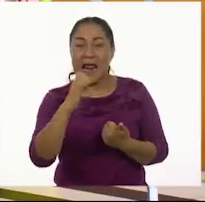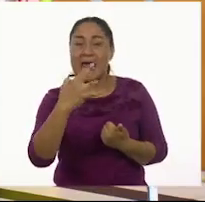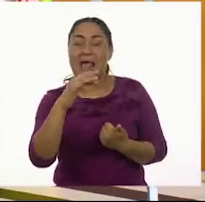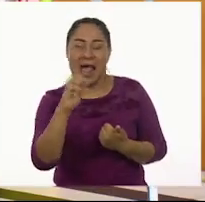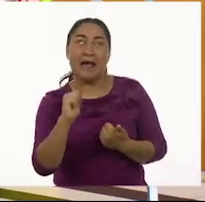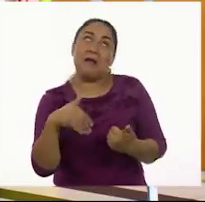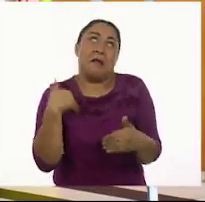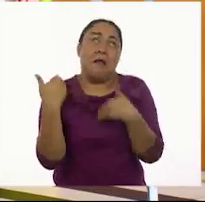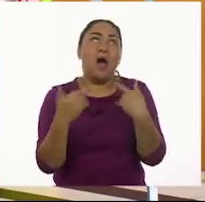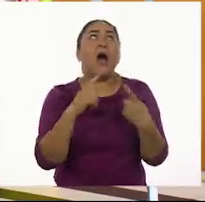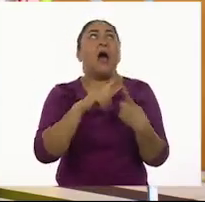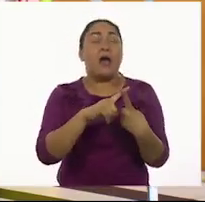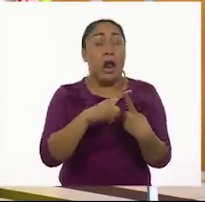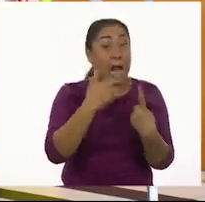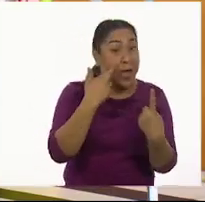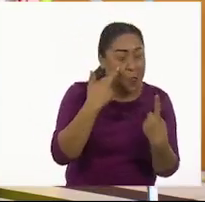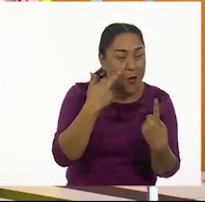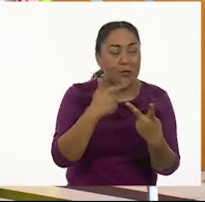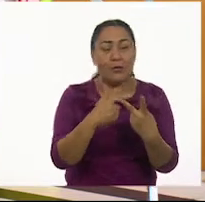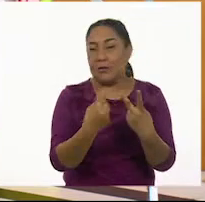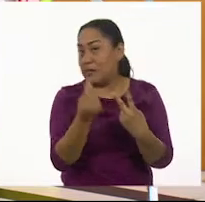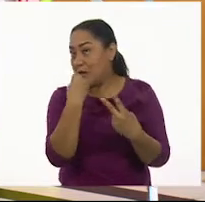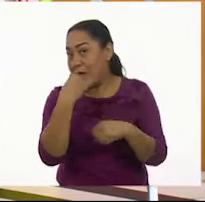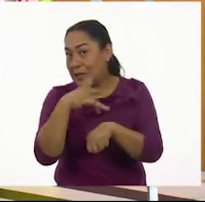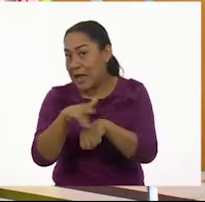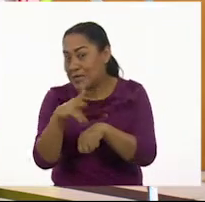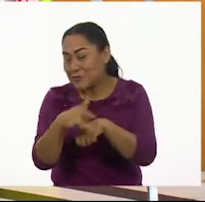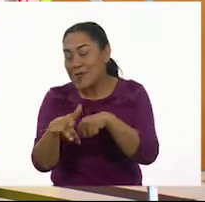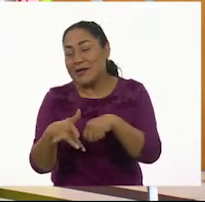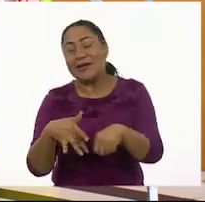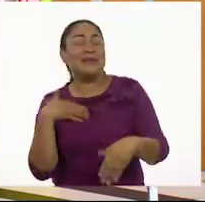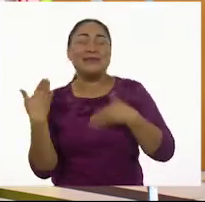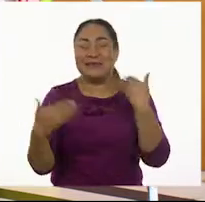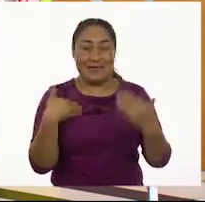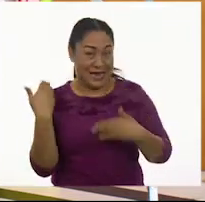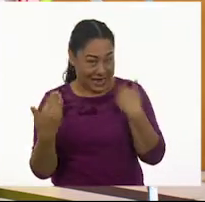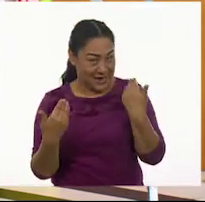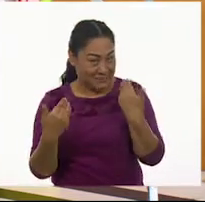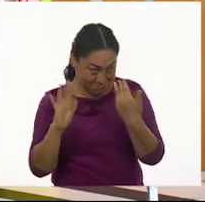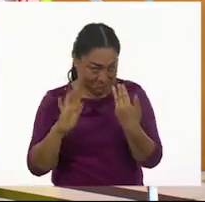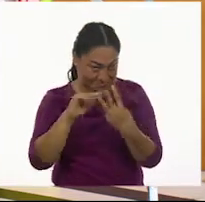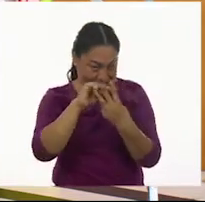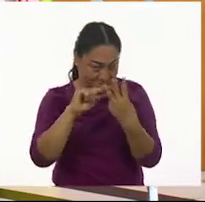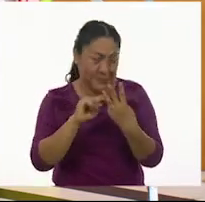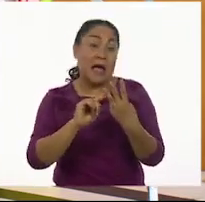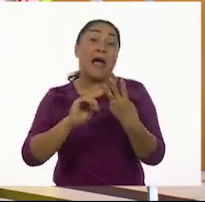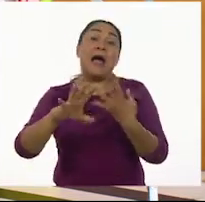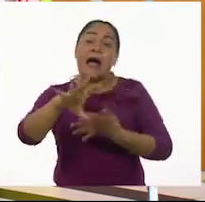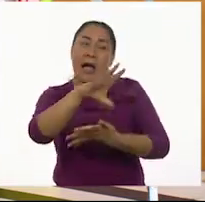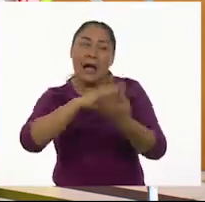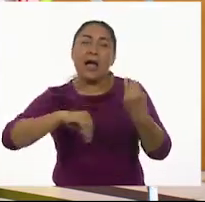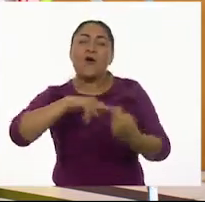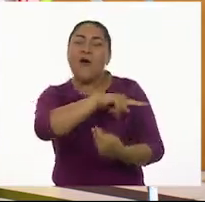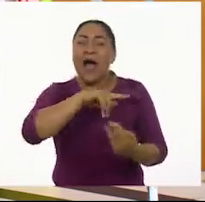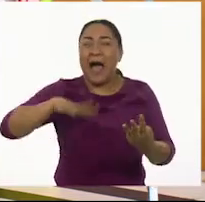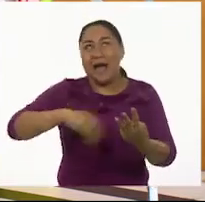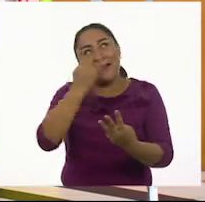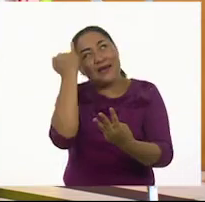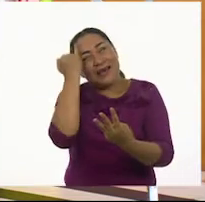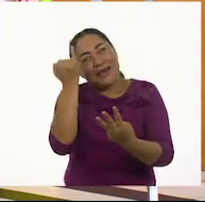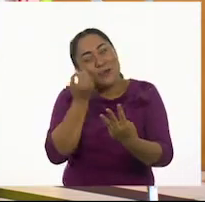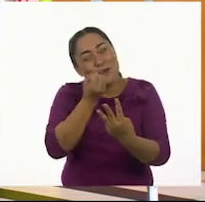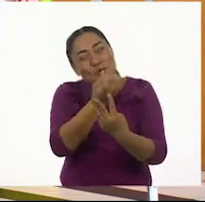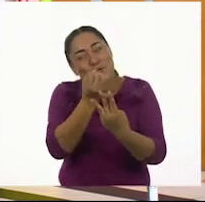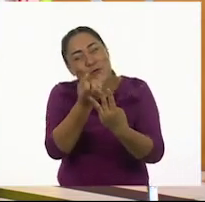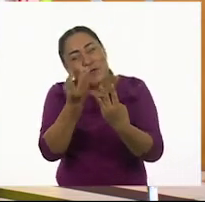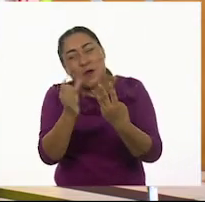Sí, era alegría. Entonces, un ratón se comió un pedazo de queso con alegría. Con alegría. Si cambiamos las palabras por los significados que